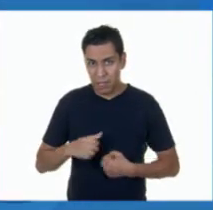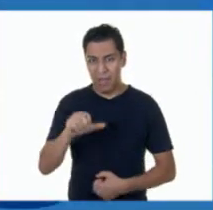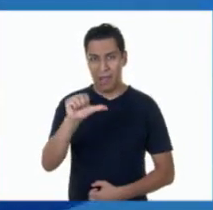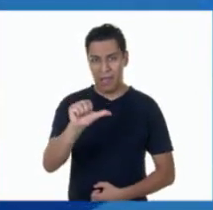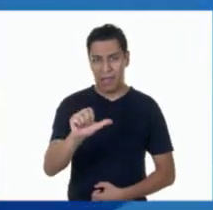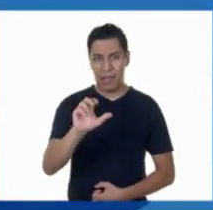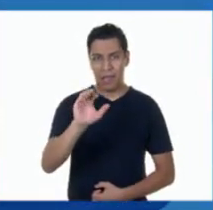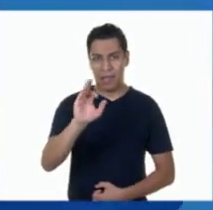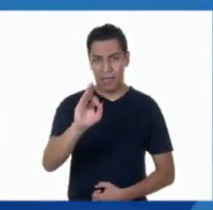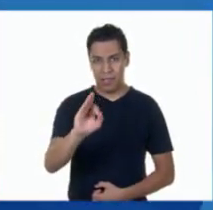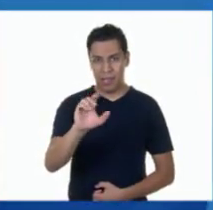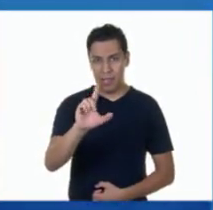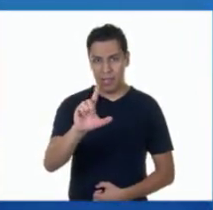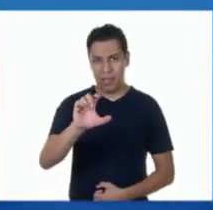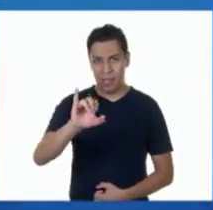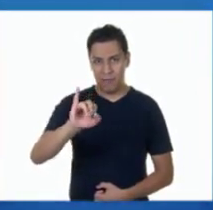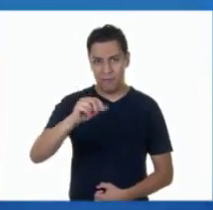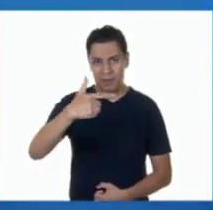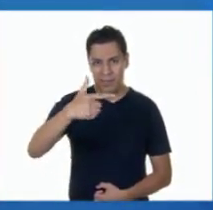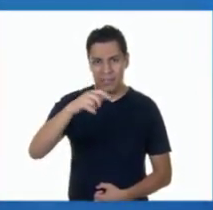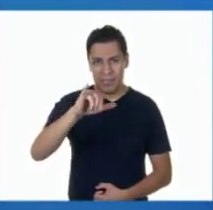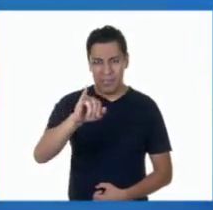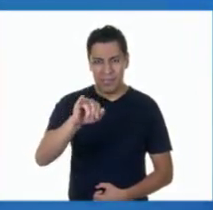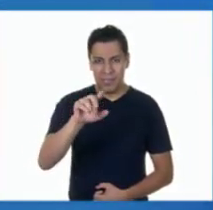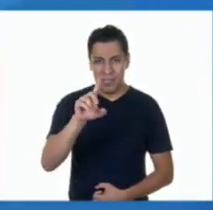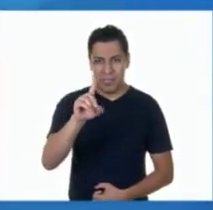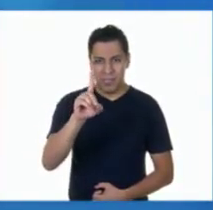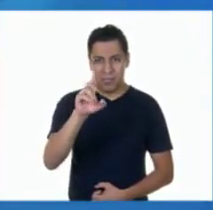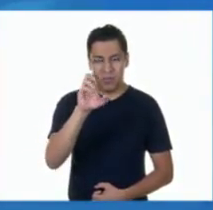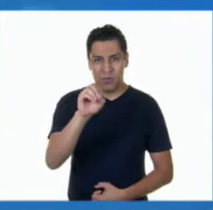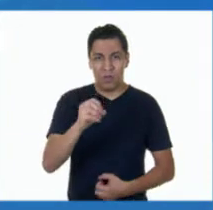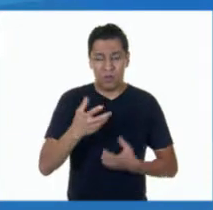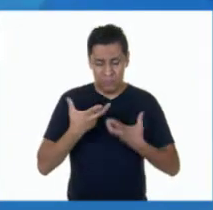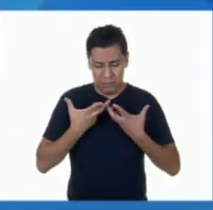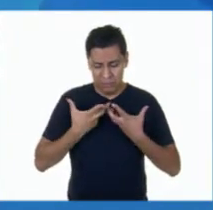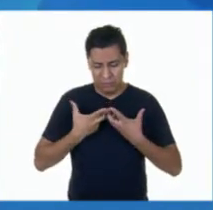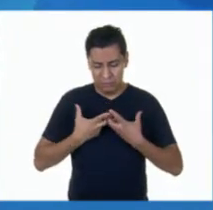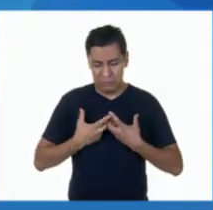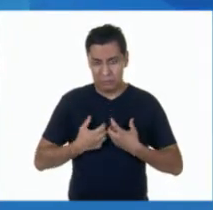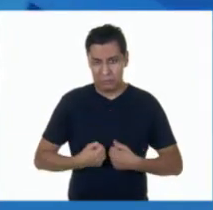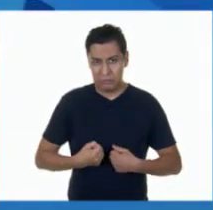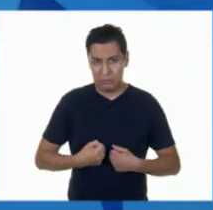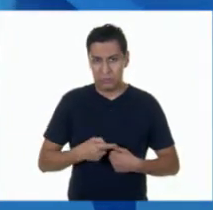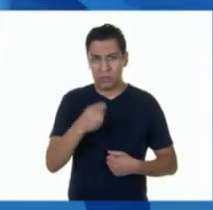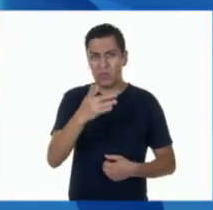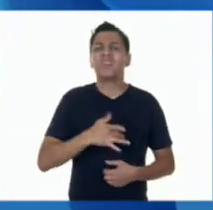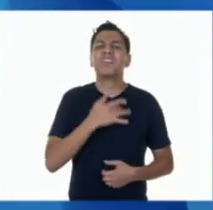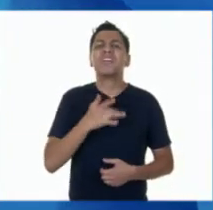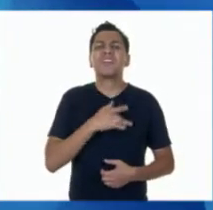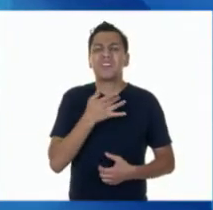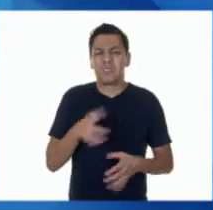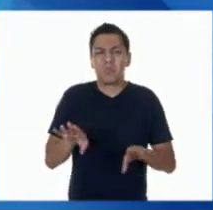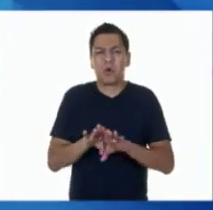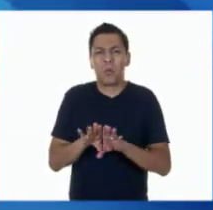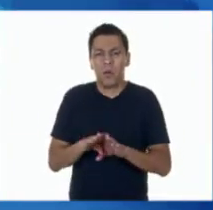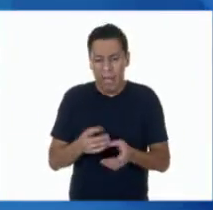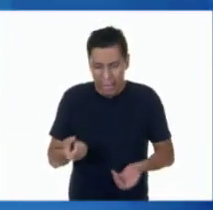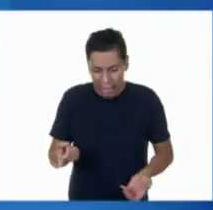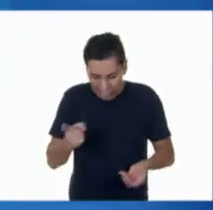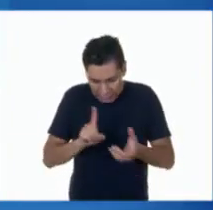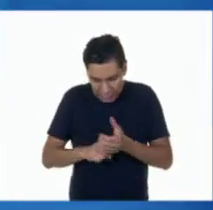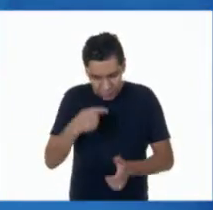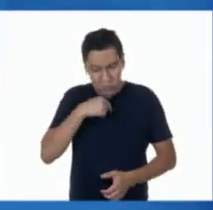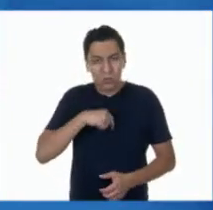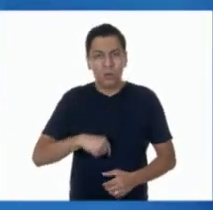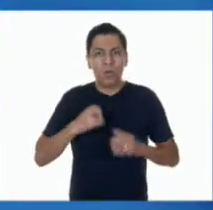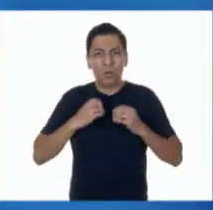¿Alguna vez te has preguntado qué es estar afligido o lo has sentido en tu cuerpo? Te voy a platicar rapidísimo cómo puedes detectar esta emoción